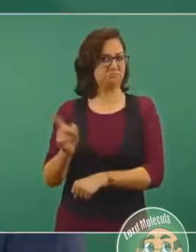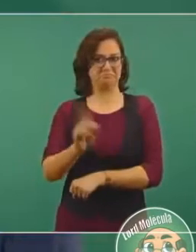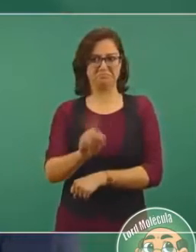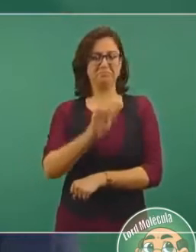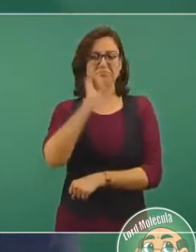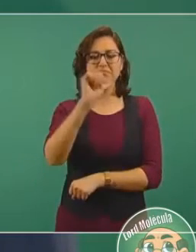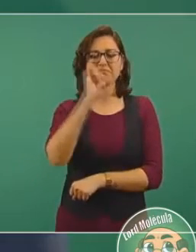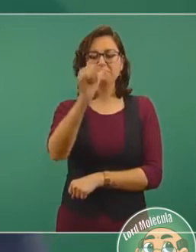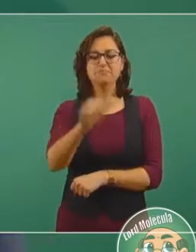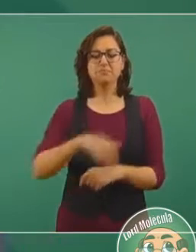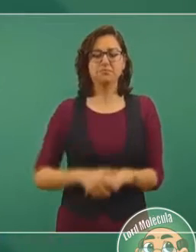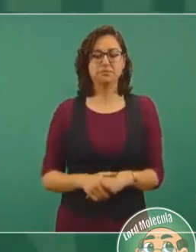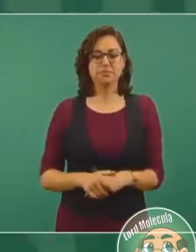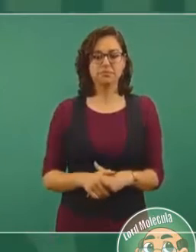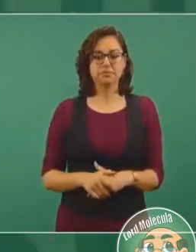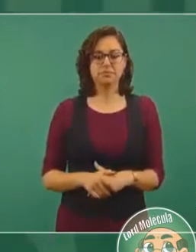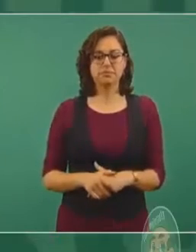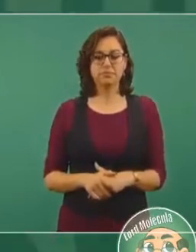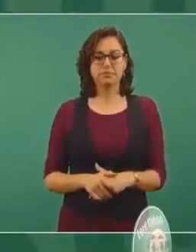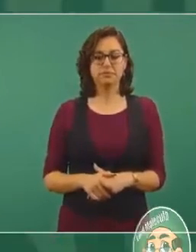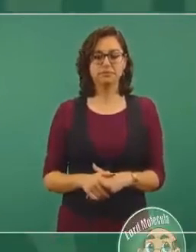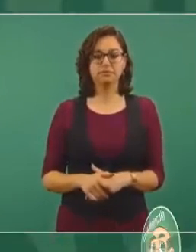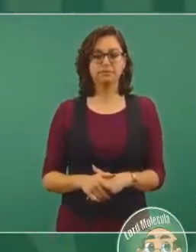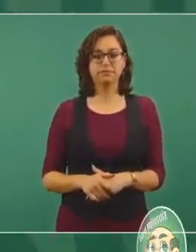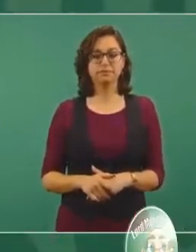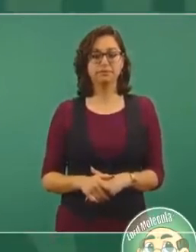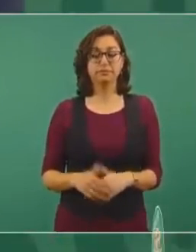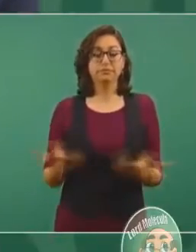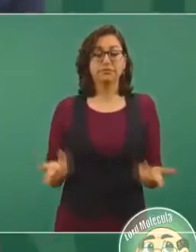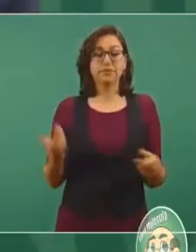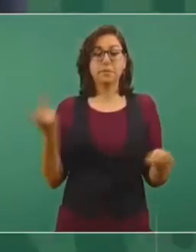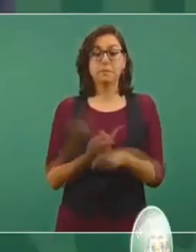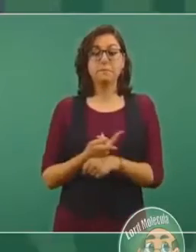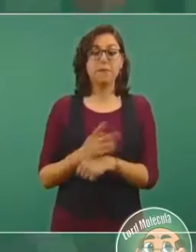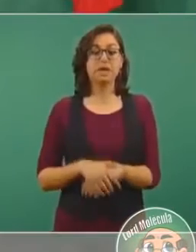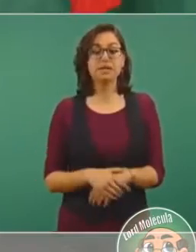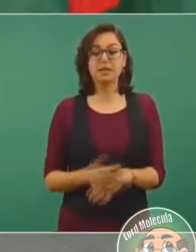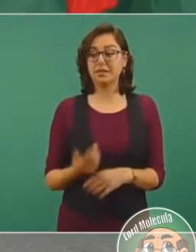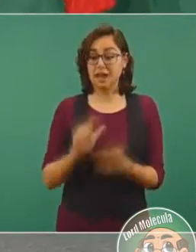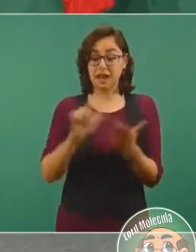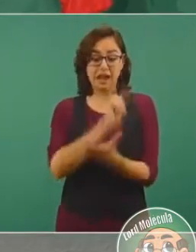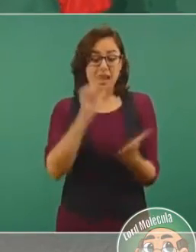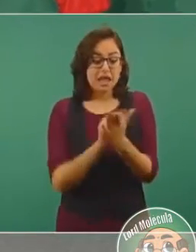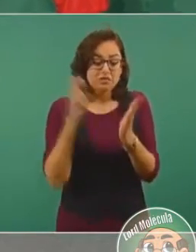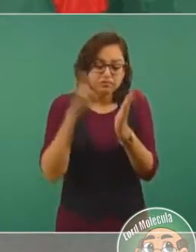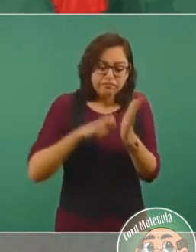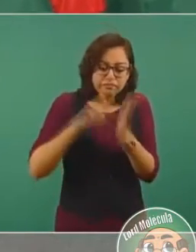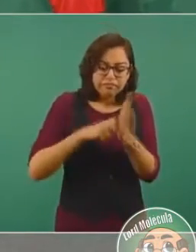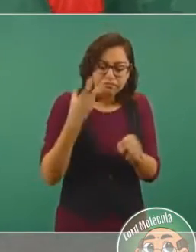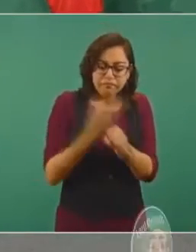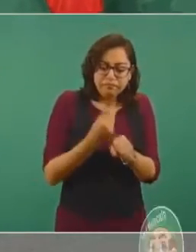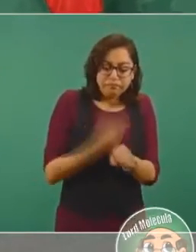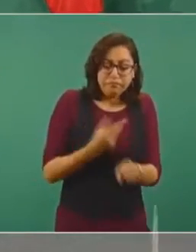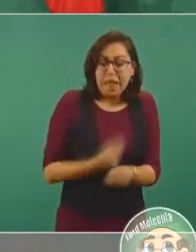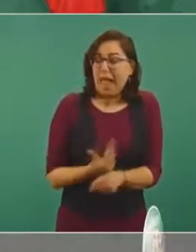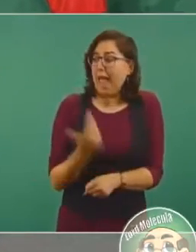Entonces, apenas se está publicando la reforma, ya iba